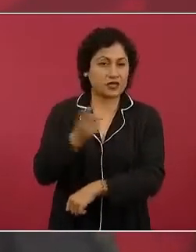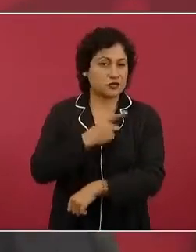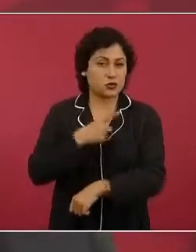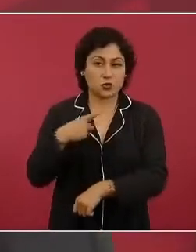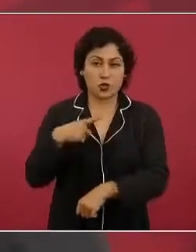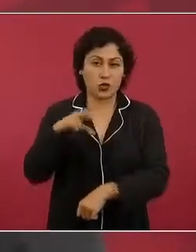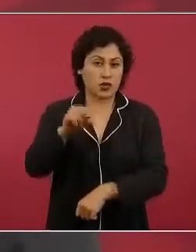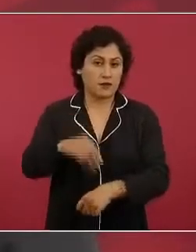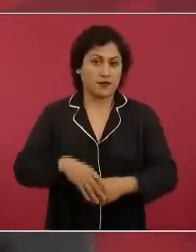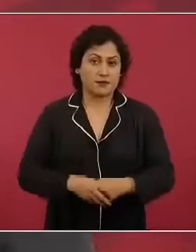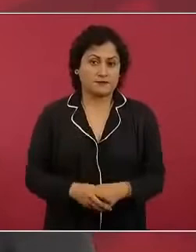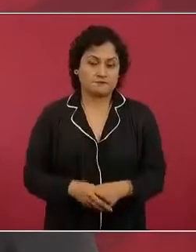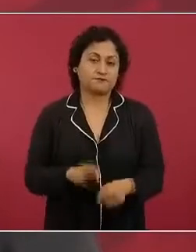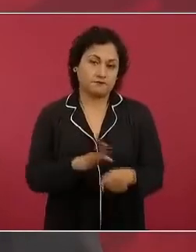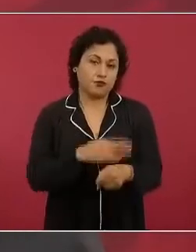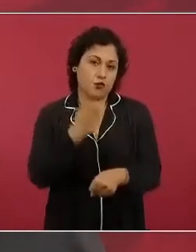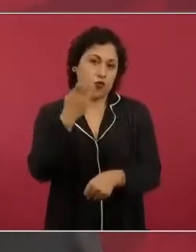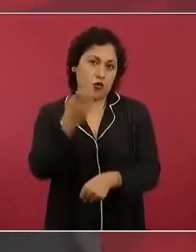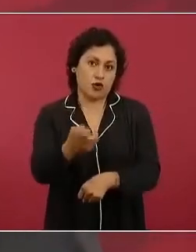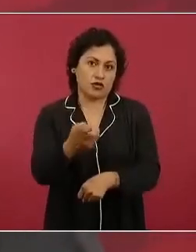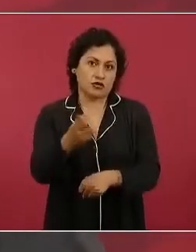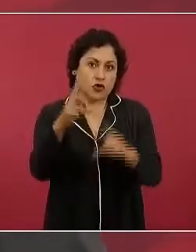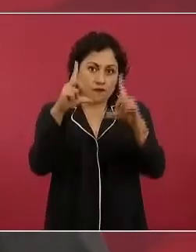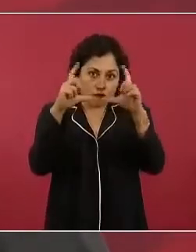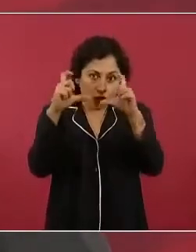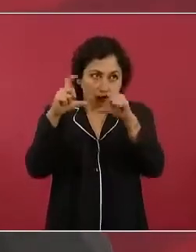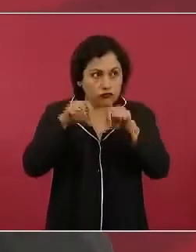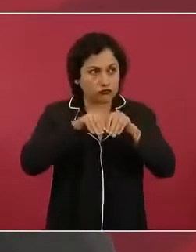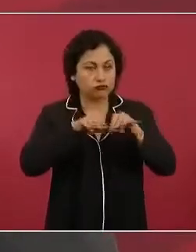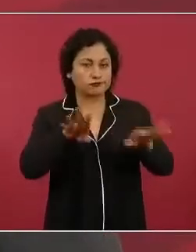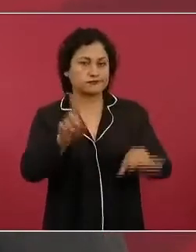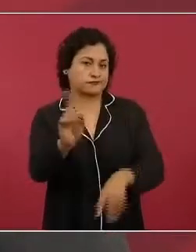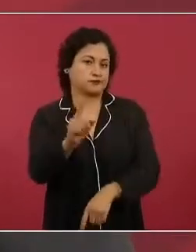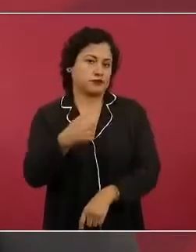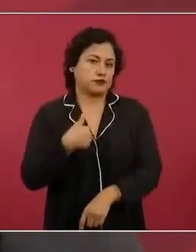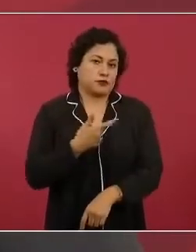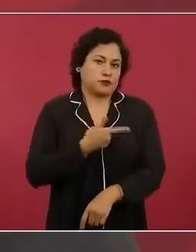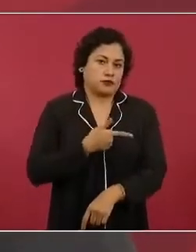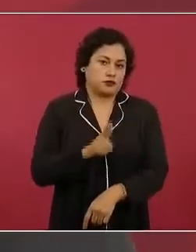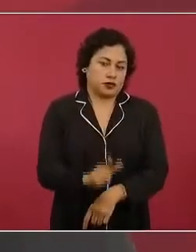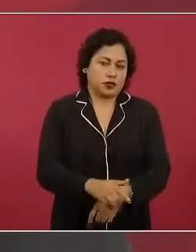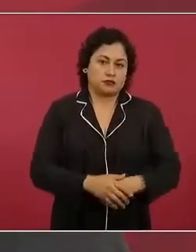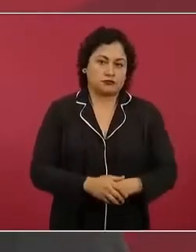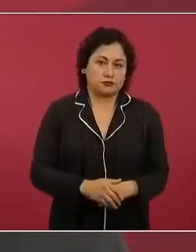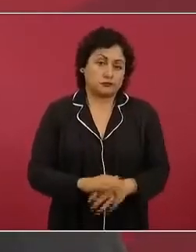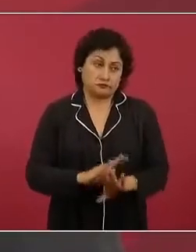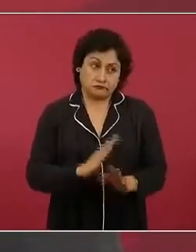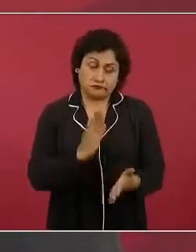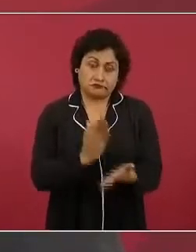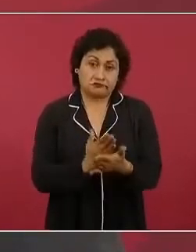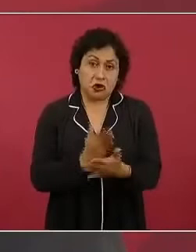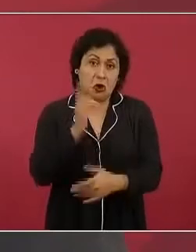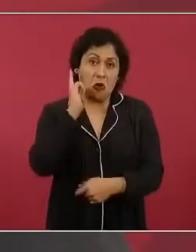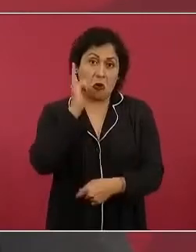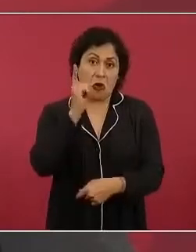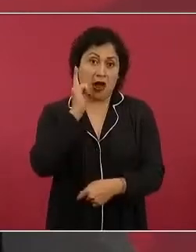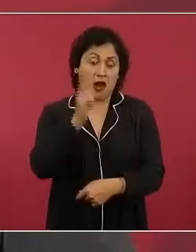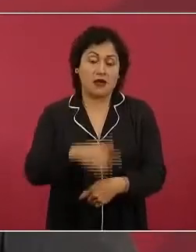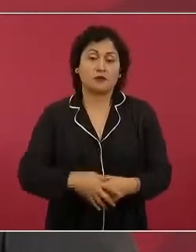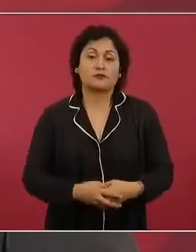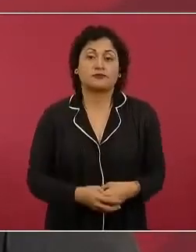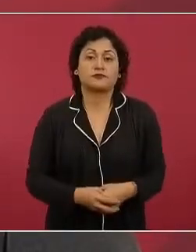Entonces, no me gustaron las fotos y ojalá y no vuelva eso a suceder.